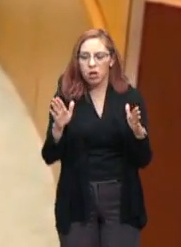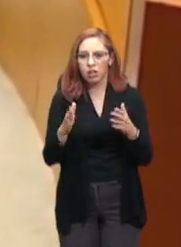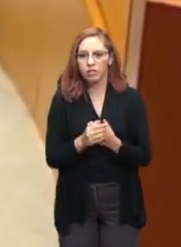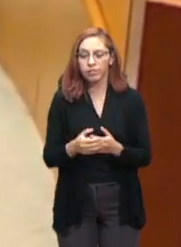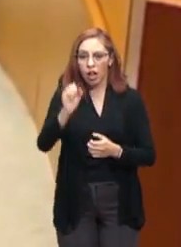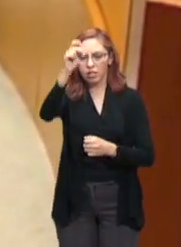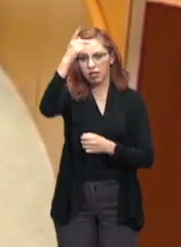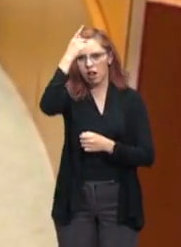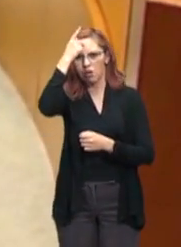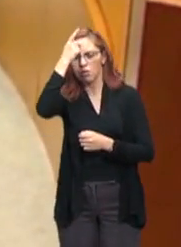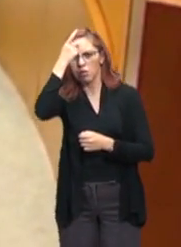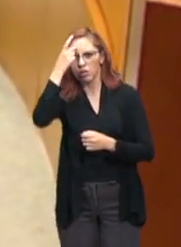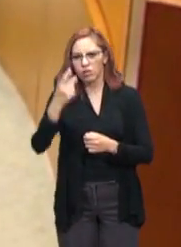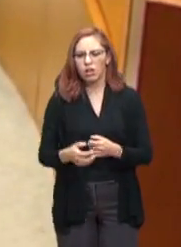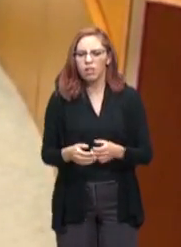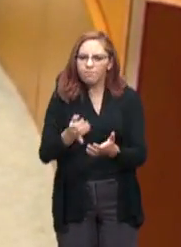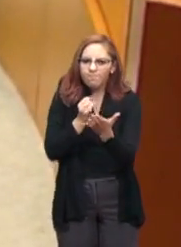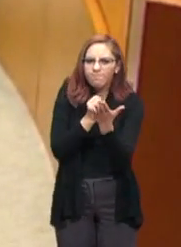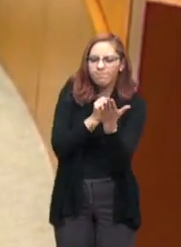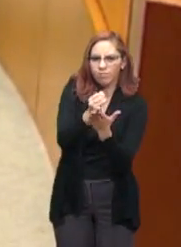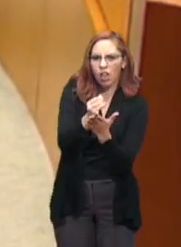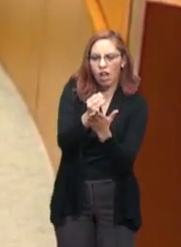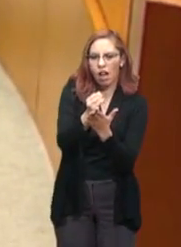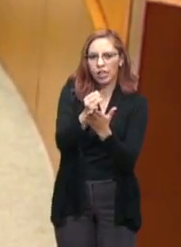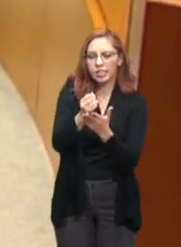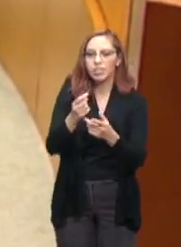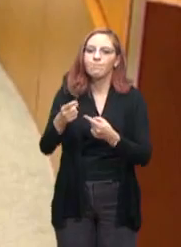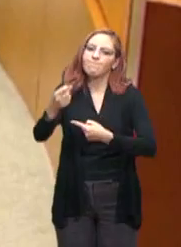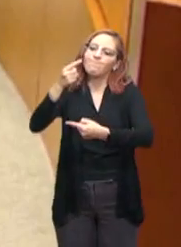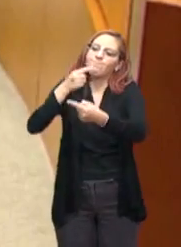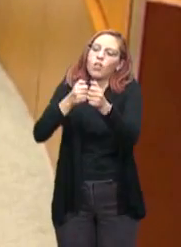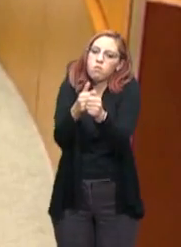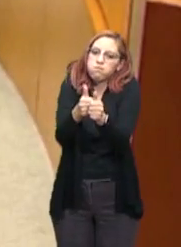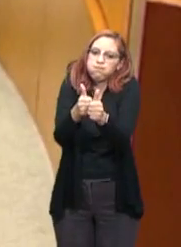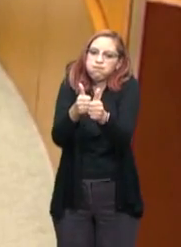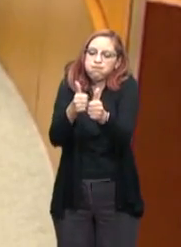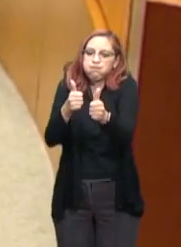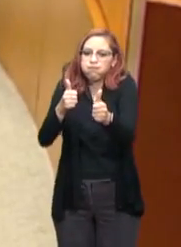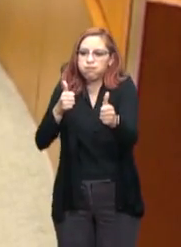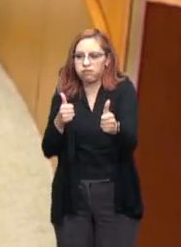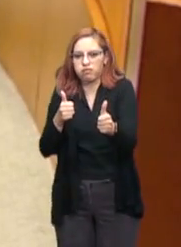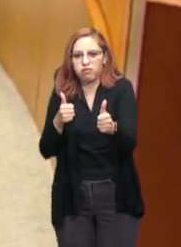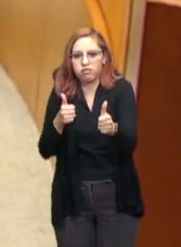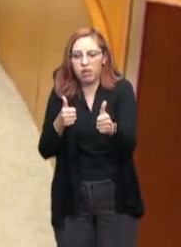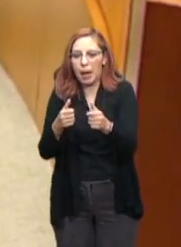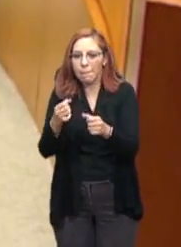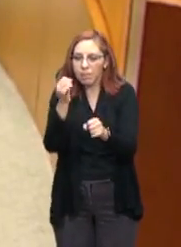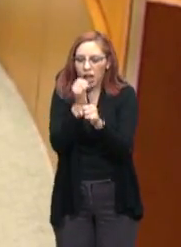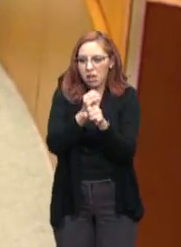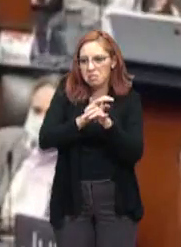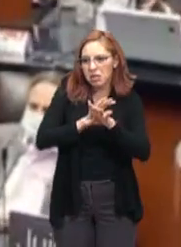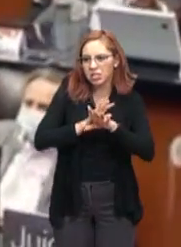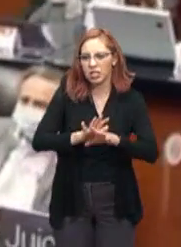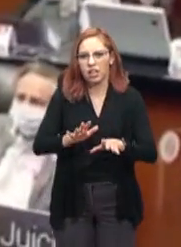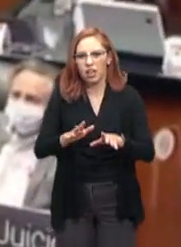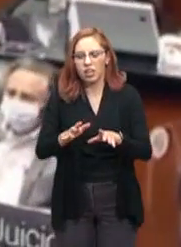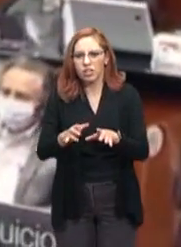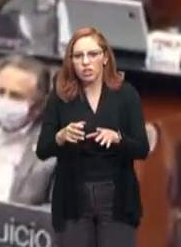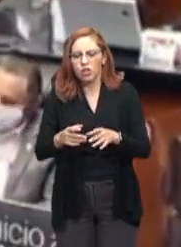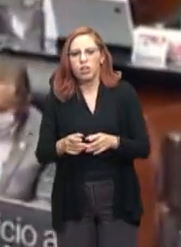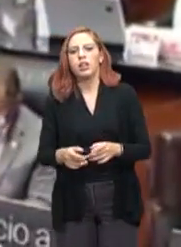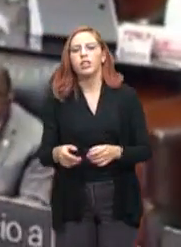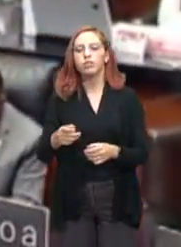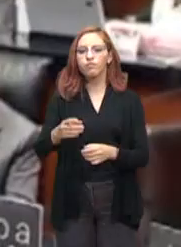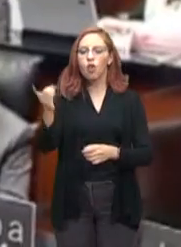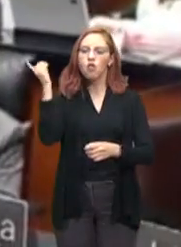En San Luis Potosí, la determinación es descrita como un retroceso y brutal golpe a la investigación, aunque legisladores federales insistan que